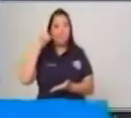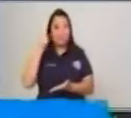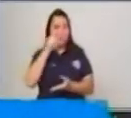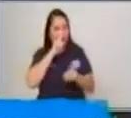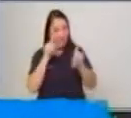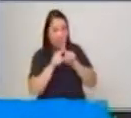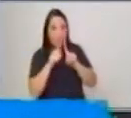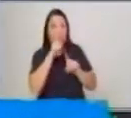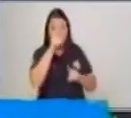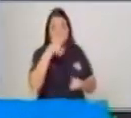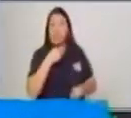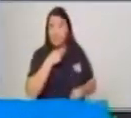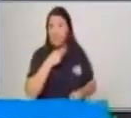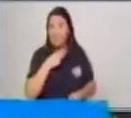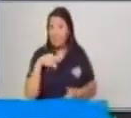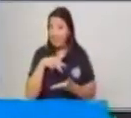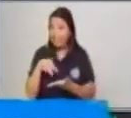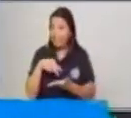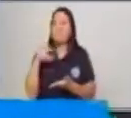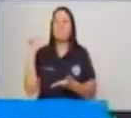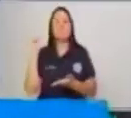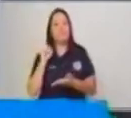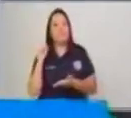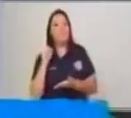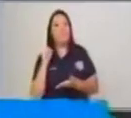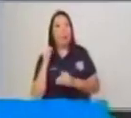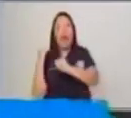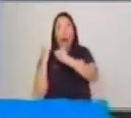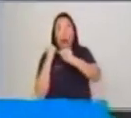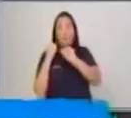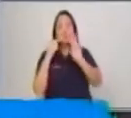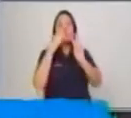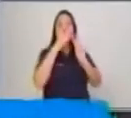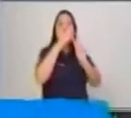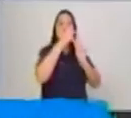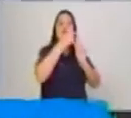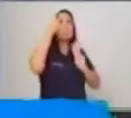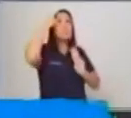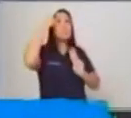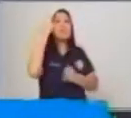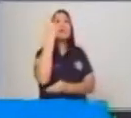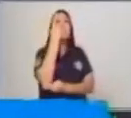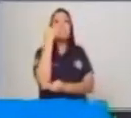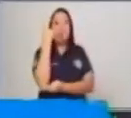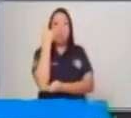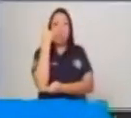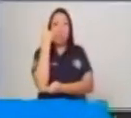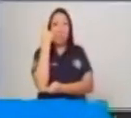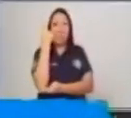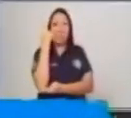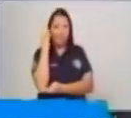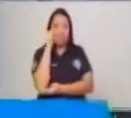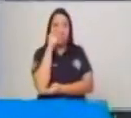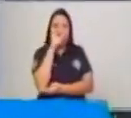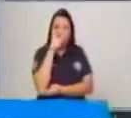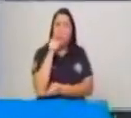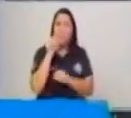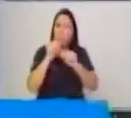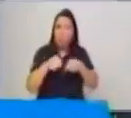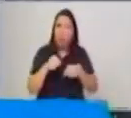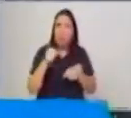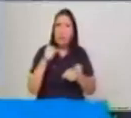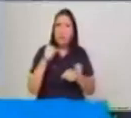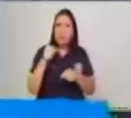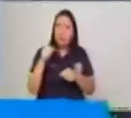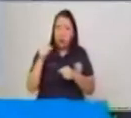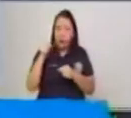Yo sé que a ustedes les encanta la danza, entonces, si lo pueden aplicar en casa, hagámoslo, ¿sí? Trabajemos en la casa, busquemos las herramientas